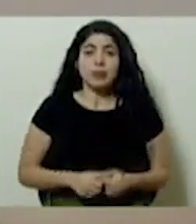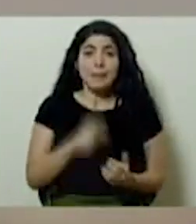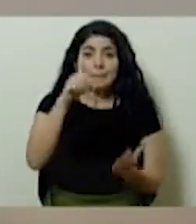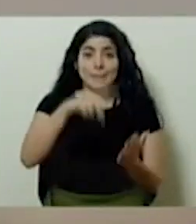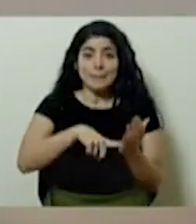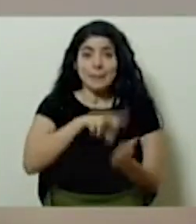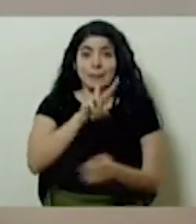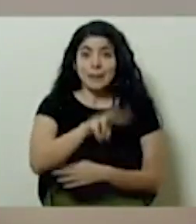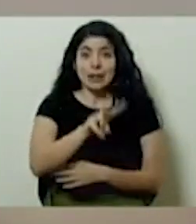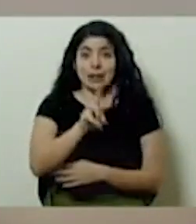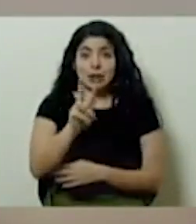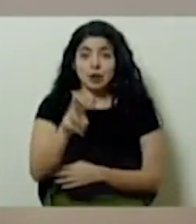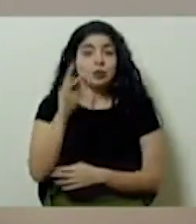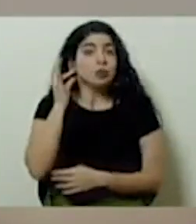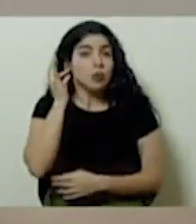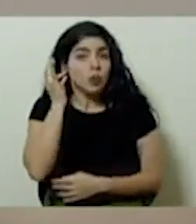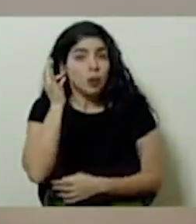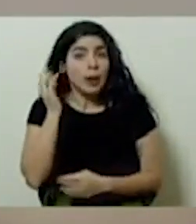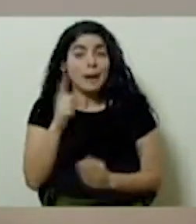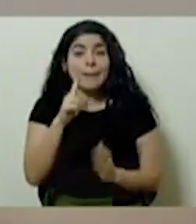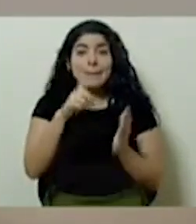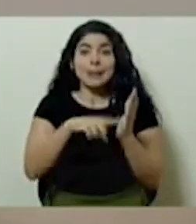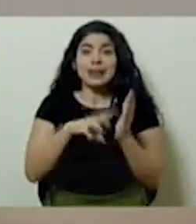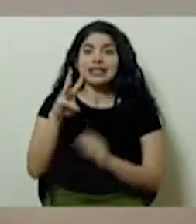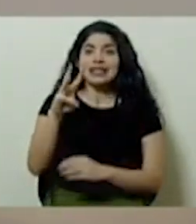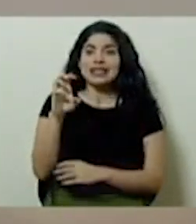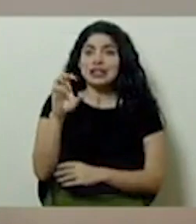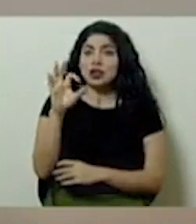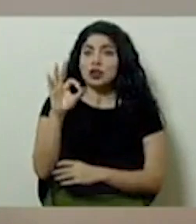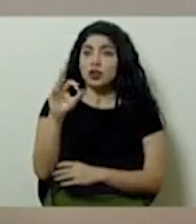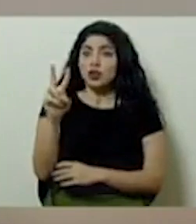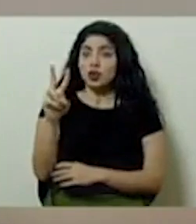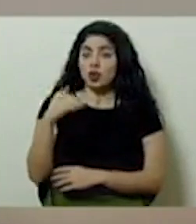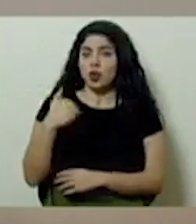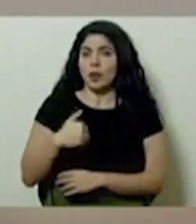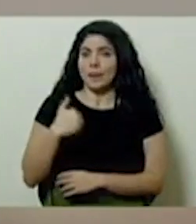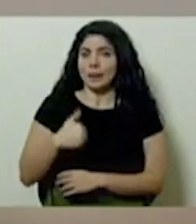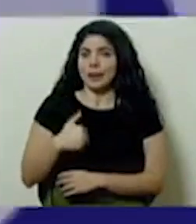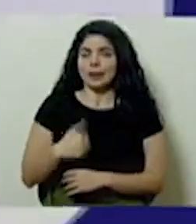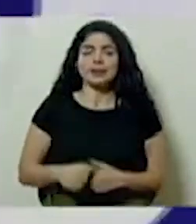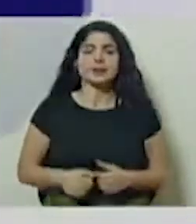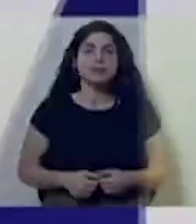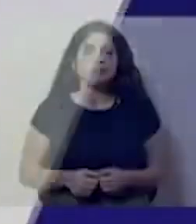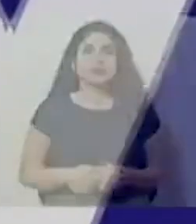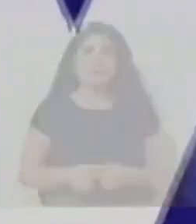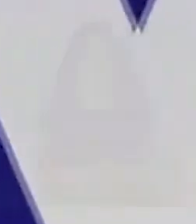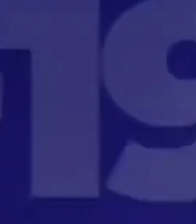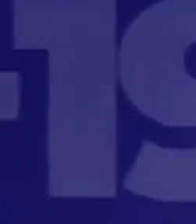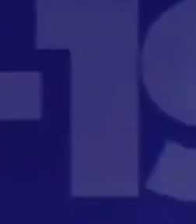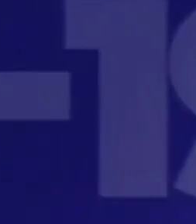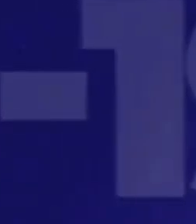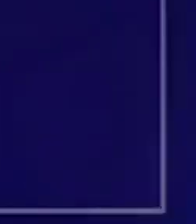,022 son mujeres y 1,692 son hombres. son y 2